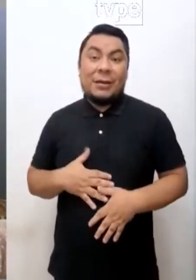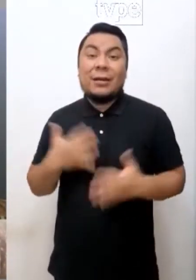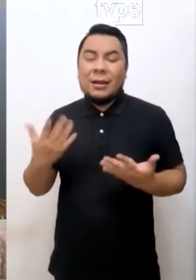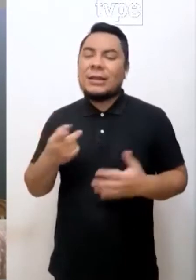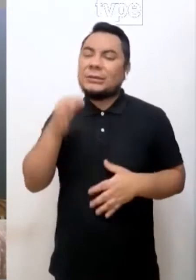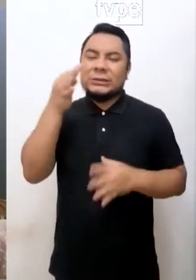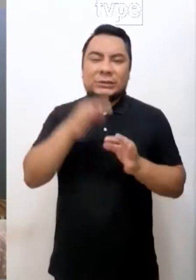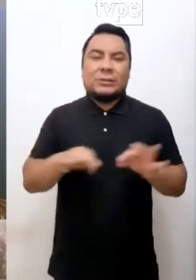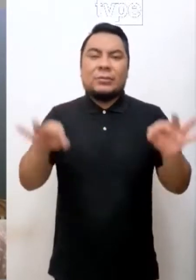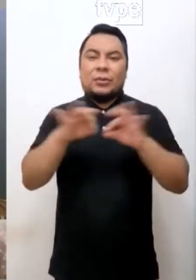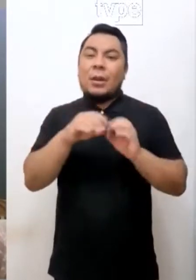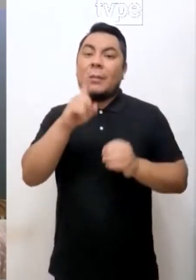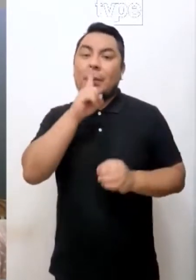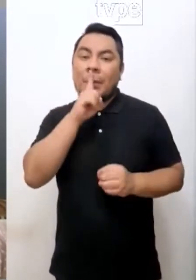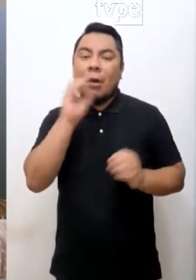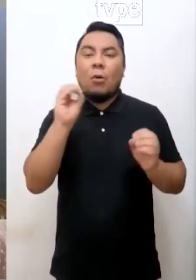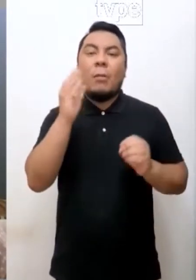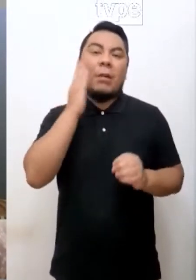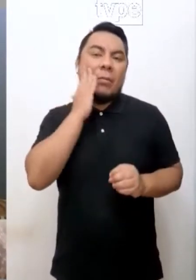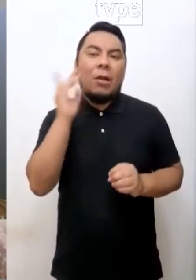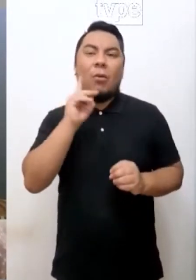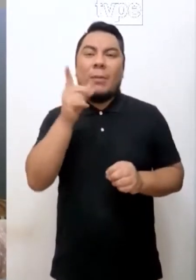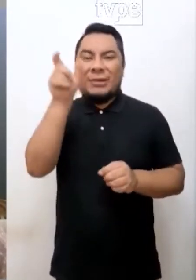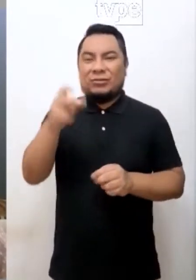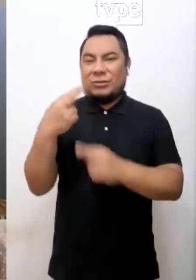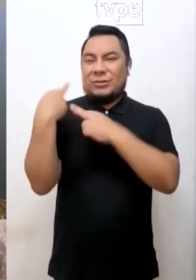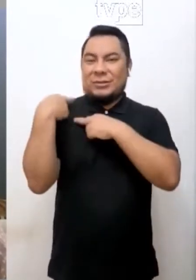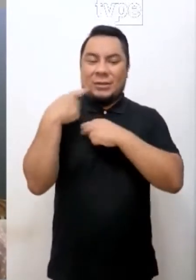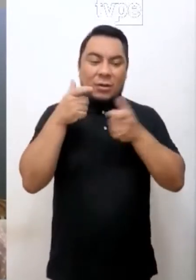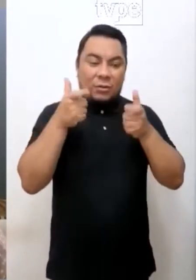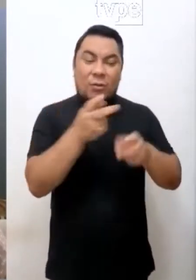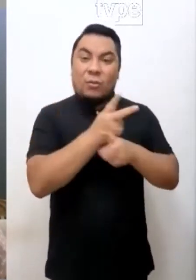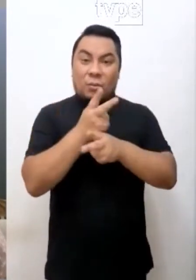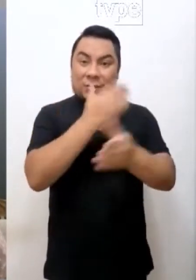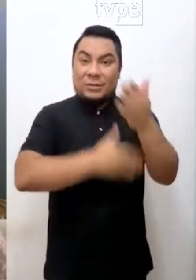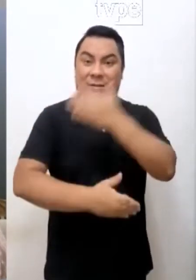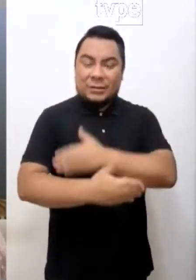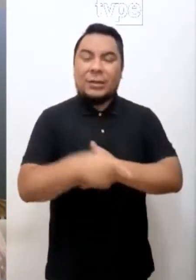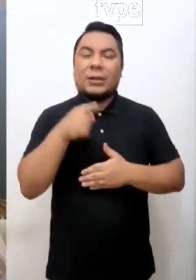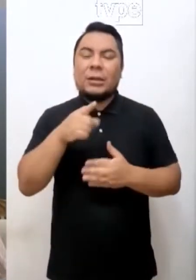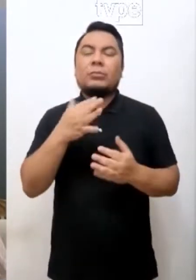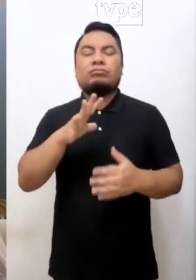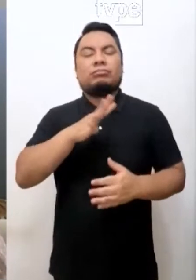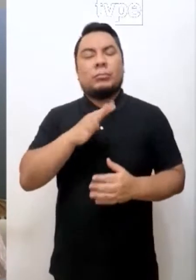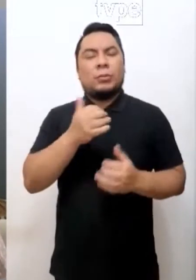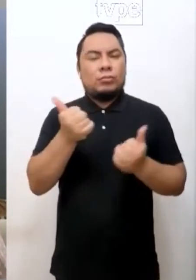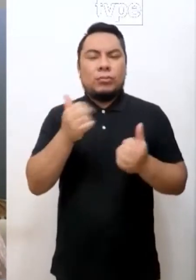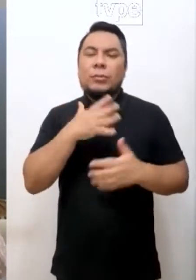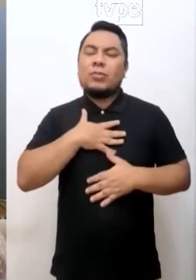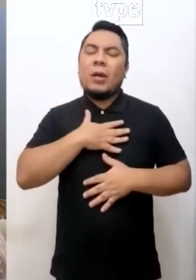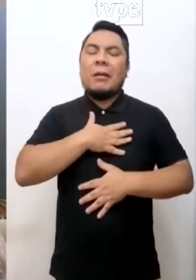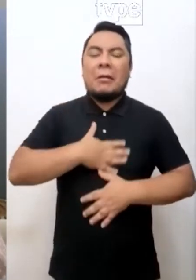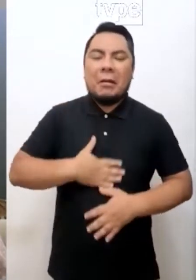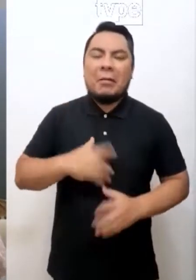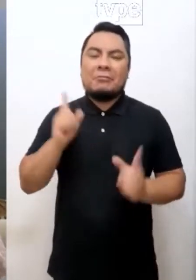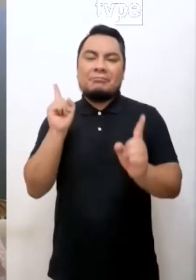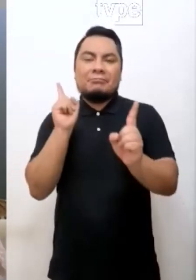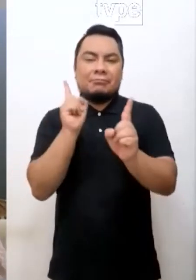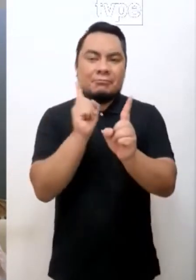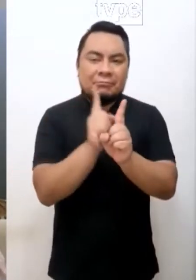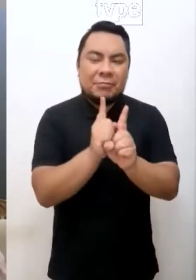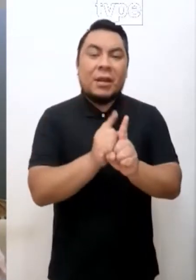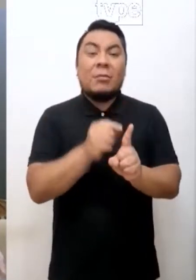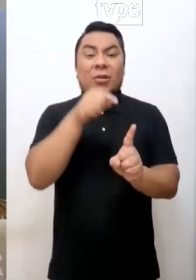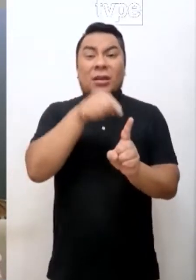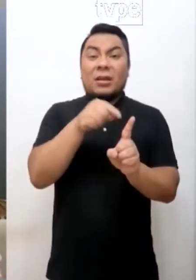relación de padre, de cuidador a estas personas pueda ser de una manera muy empática, mucho de calma, ¿no? Porque